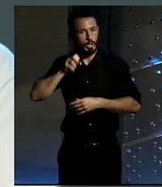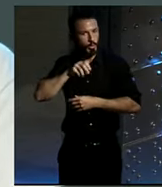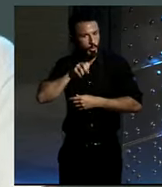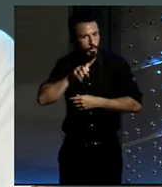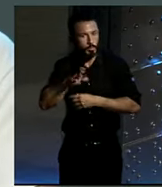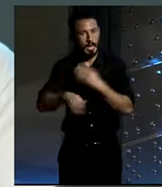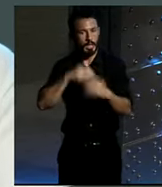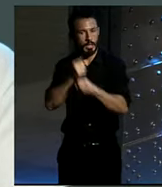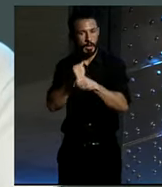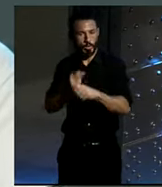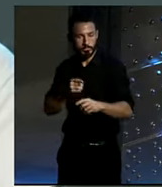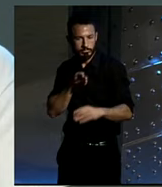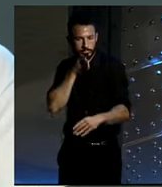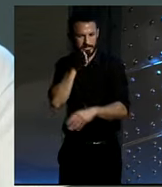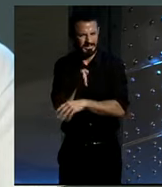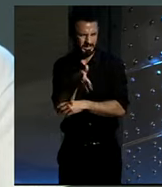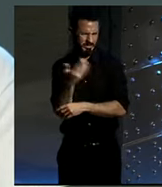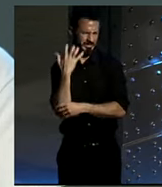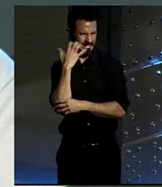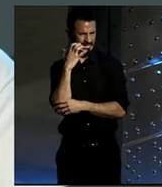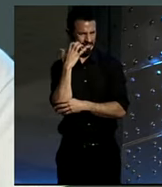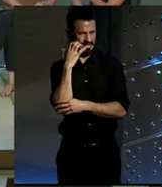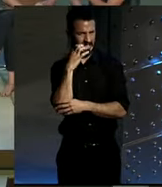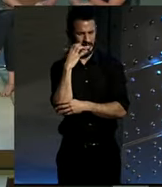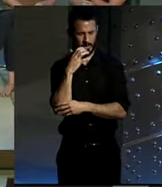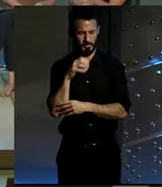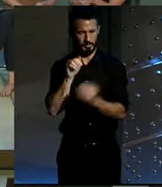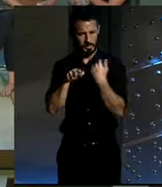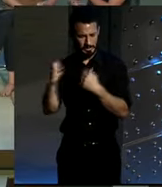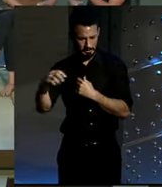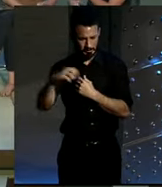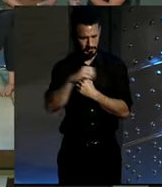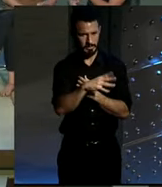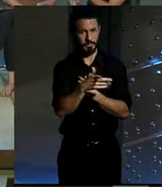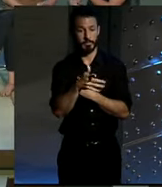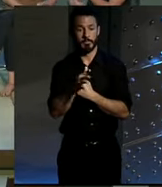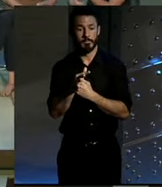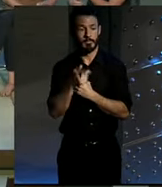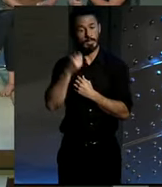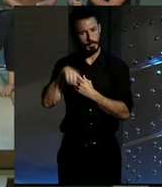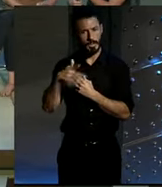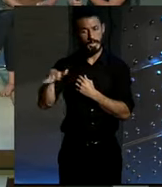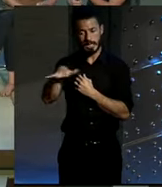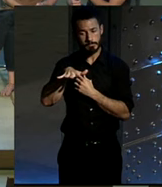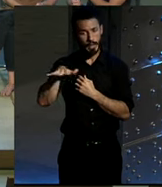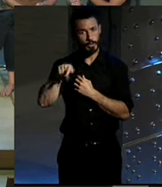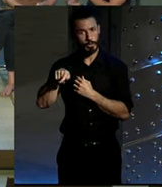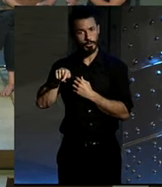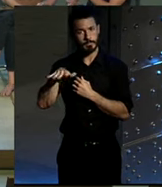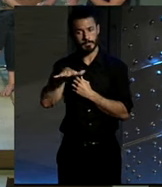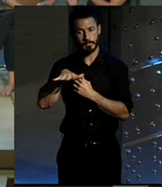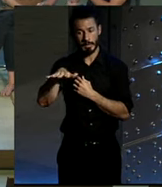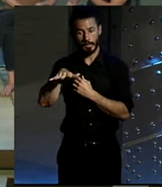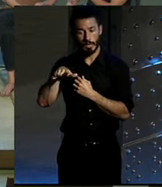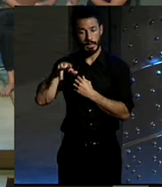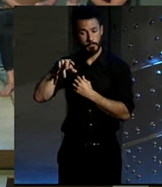yendo a mi trabajo. Es un poco raro. Y luego yo creo que hay que recuperar también el espacio que han perdido